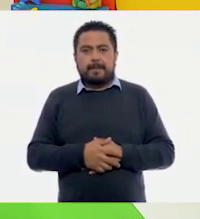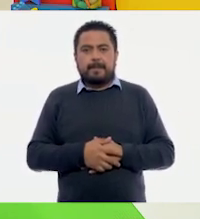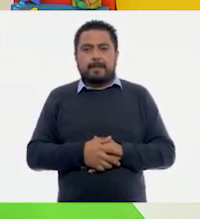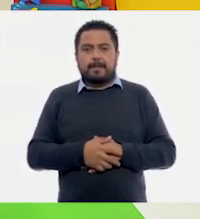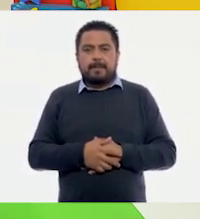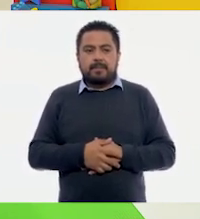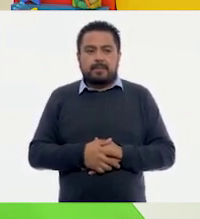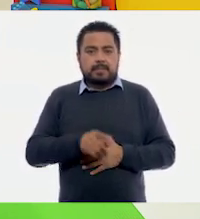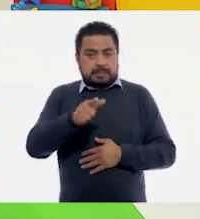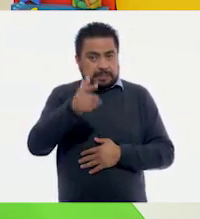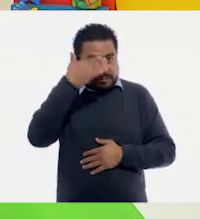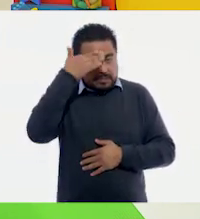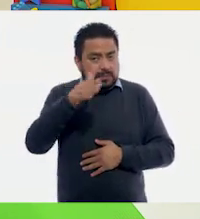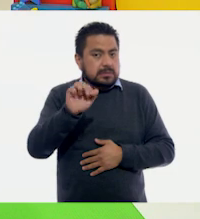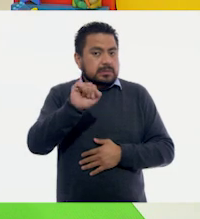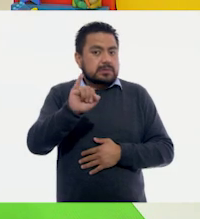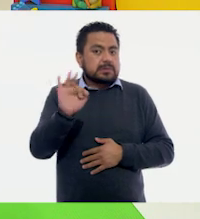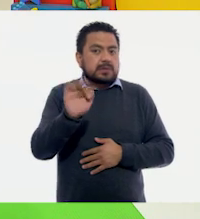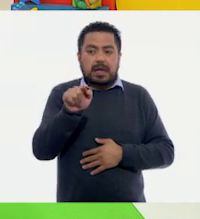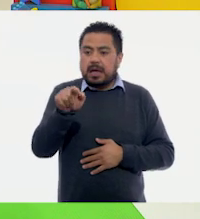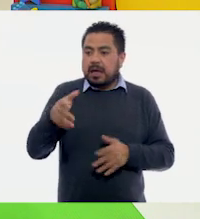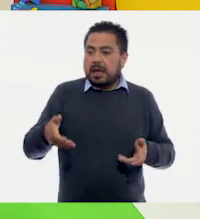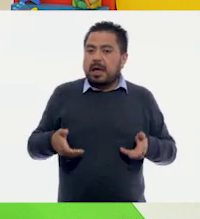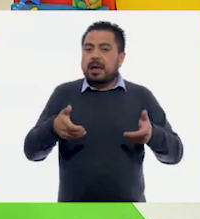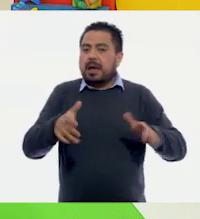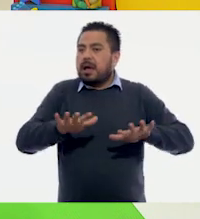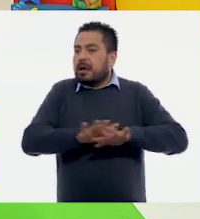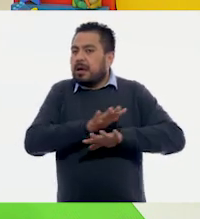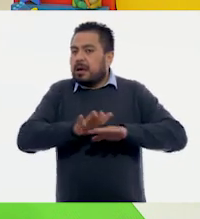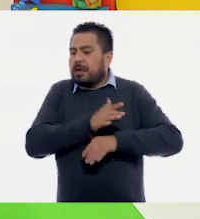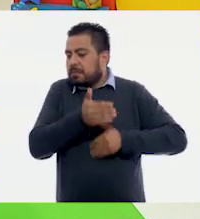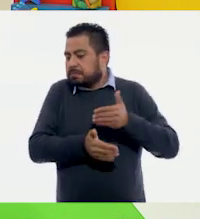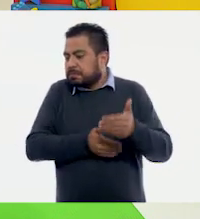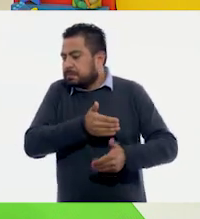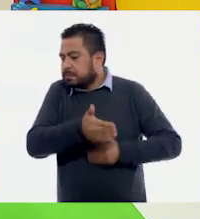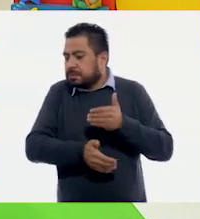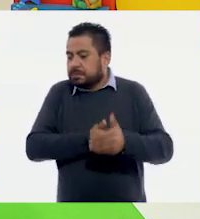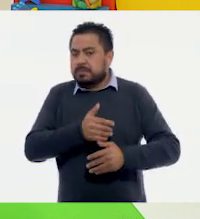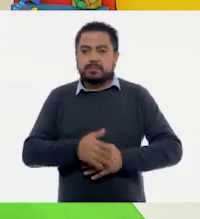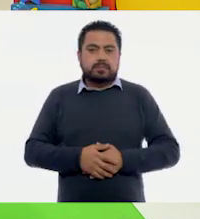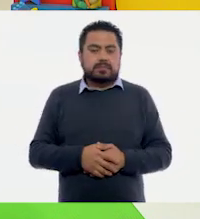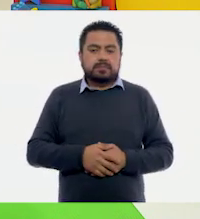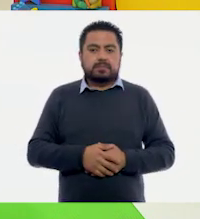¿Y saben si esa calle ha tenido cambios con el paso del tiempo?